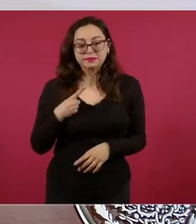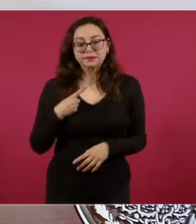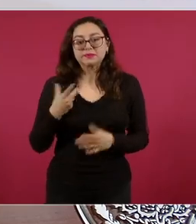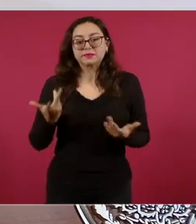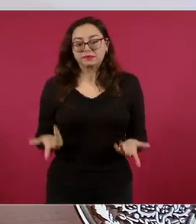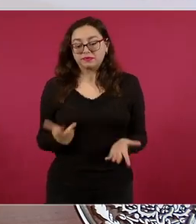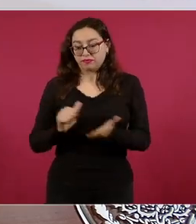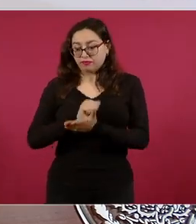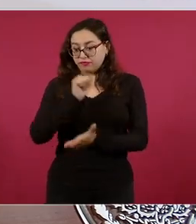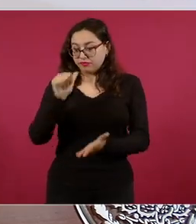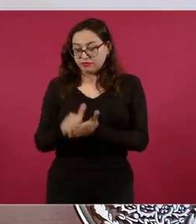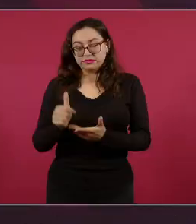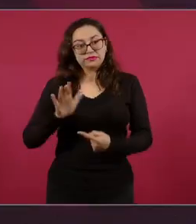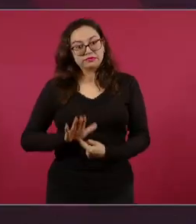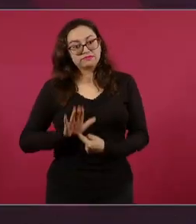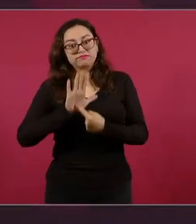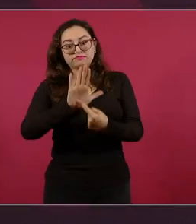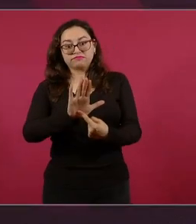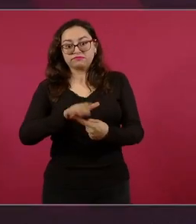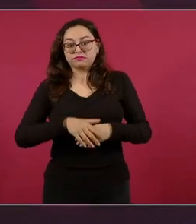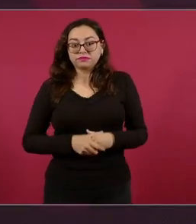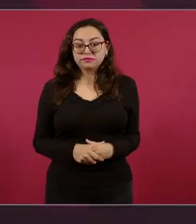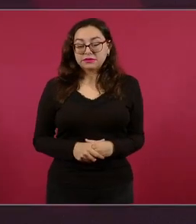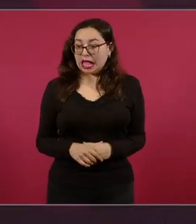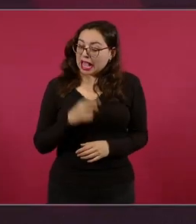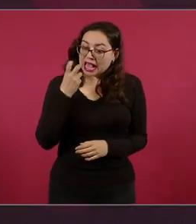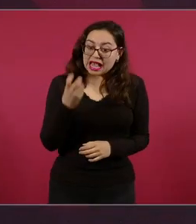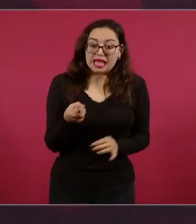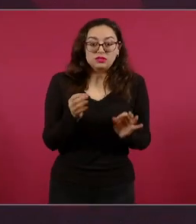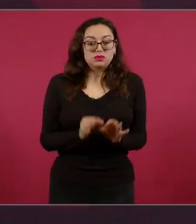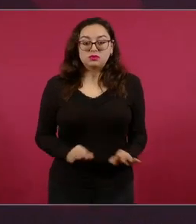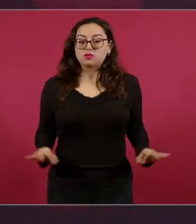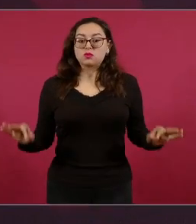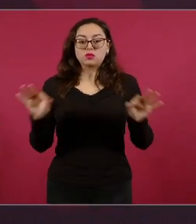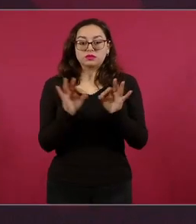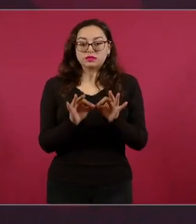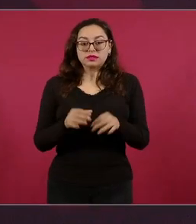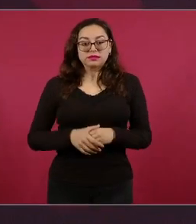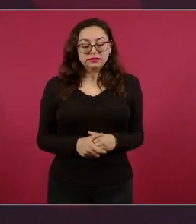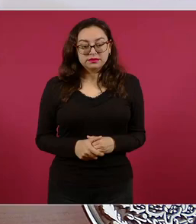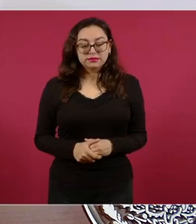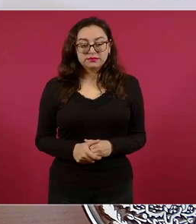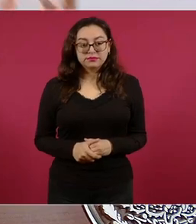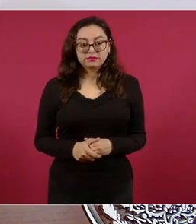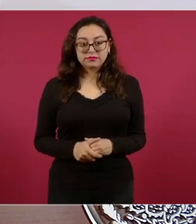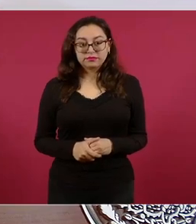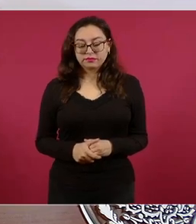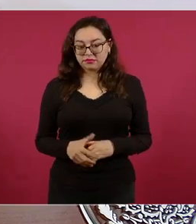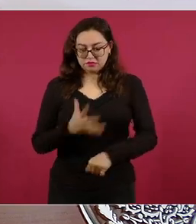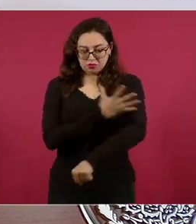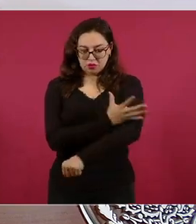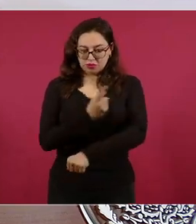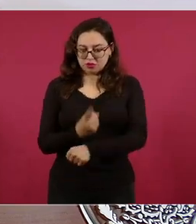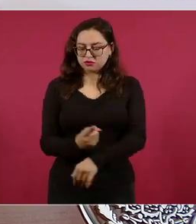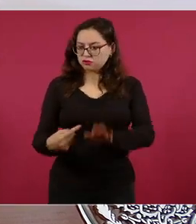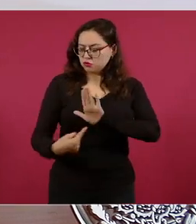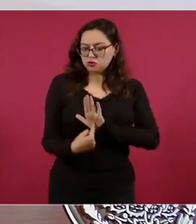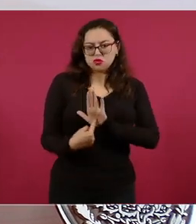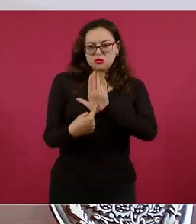muestren las actas, que haya transparencia